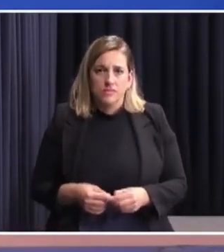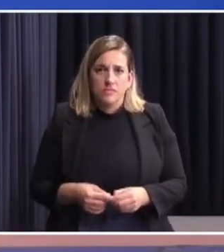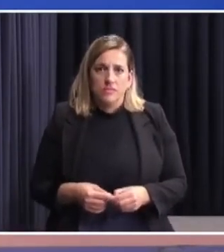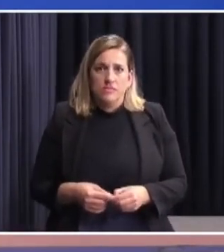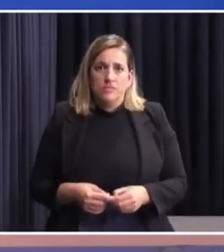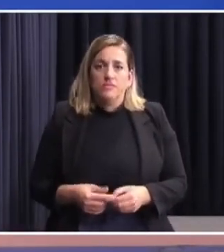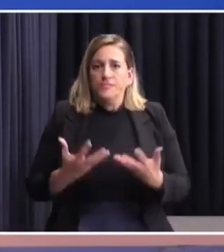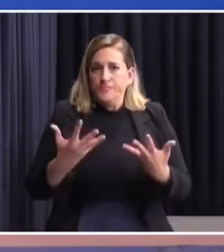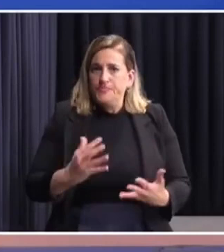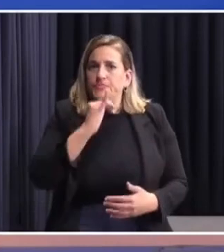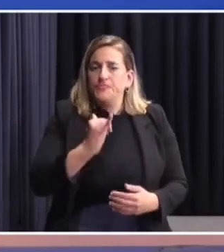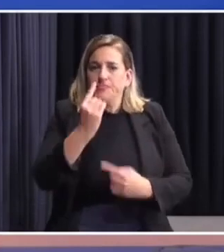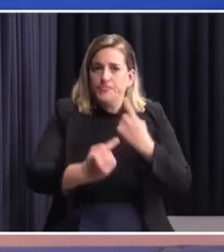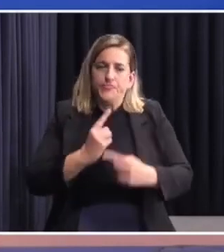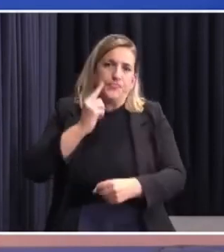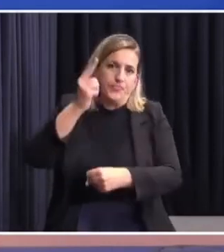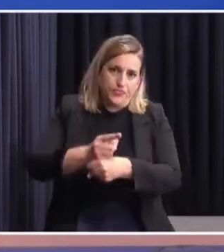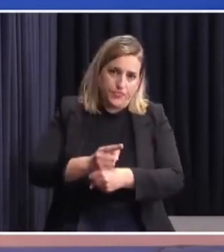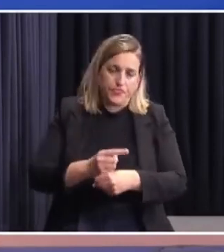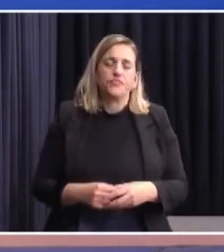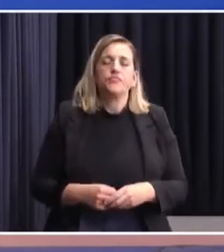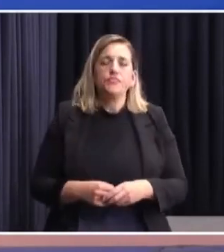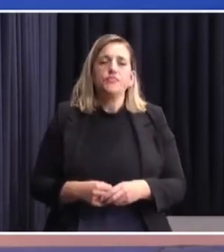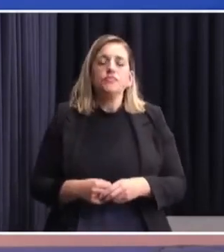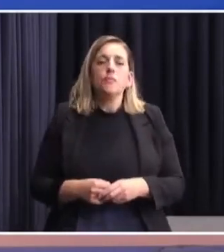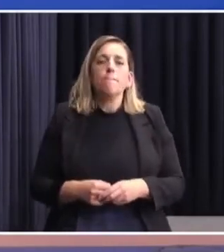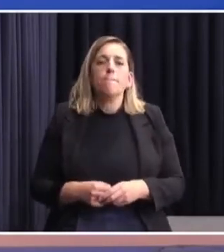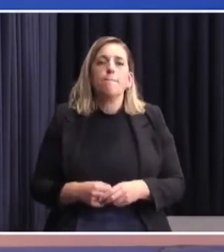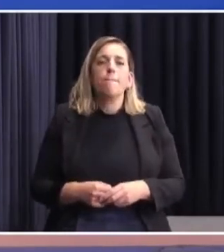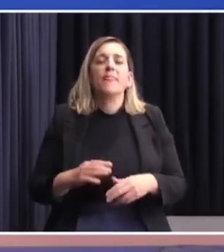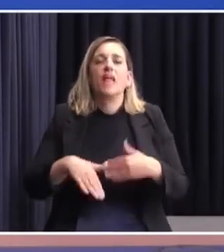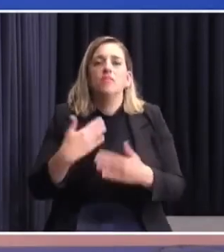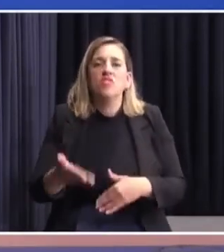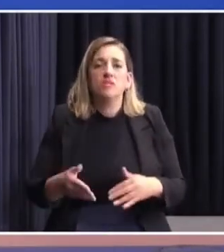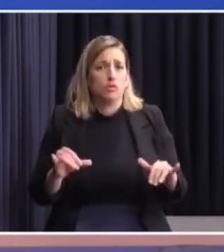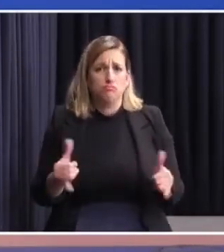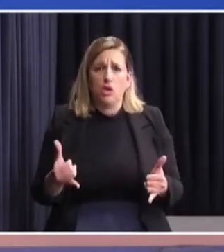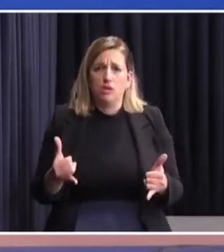Les quiero comentar alguna decisión que después de escuchar